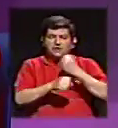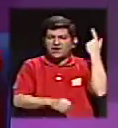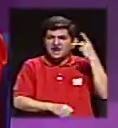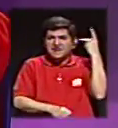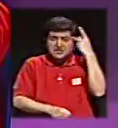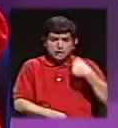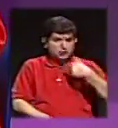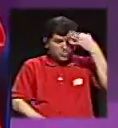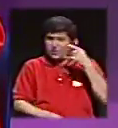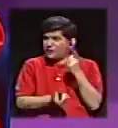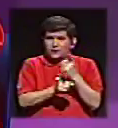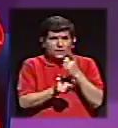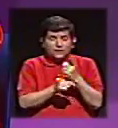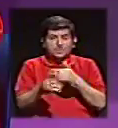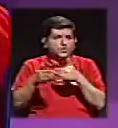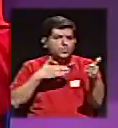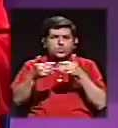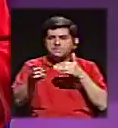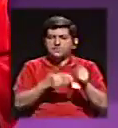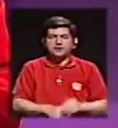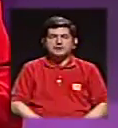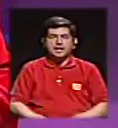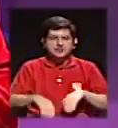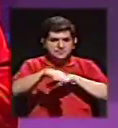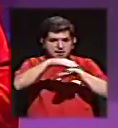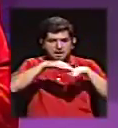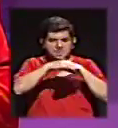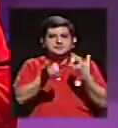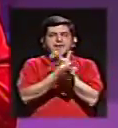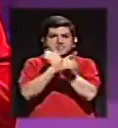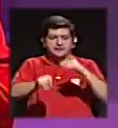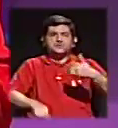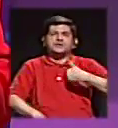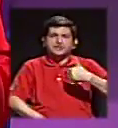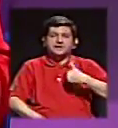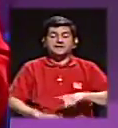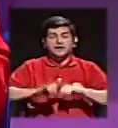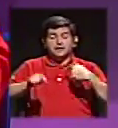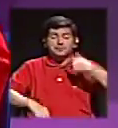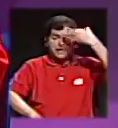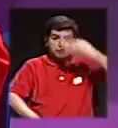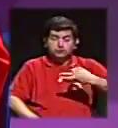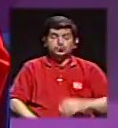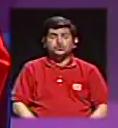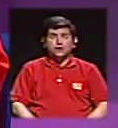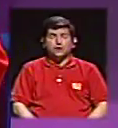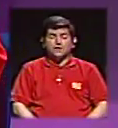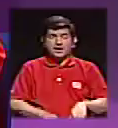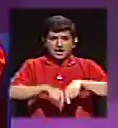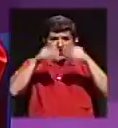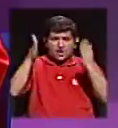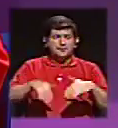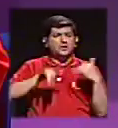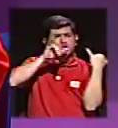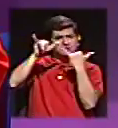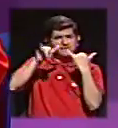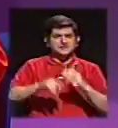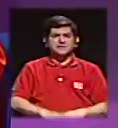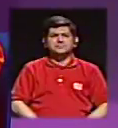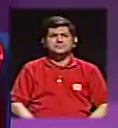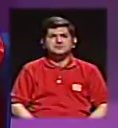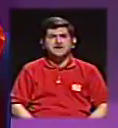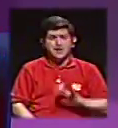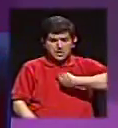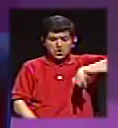así. Yo coincido, de todas maneras esa es la columna vertebral de nuestra democracia. Pero yo creo que a los periodistas nos acusan de que nosotros somos